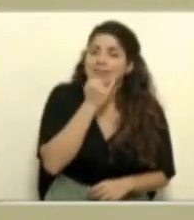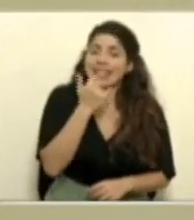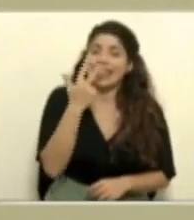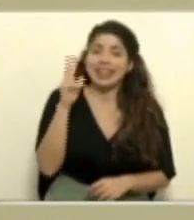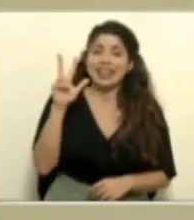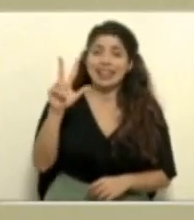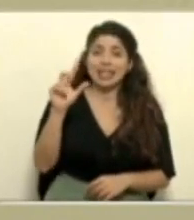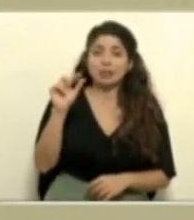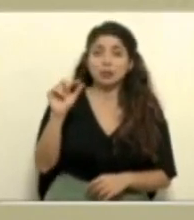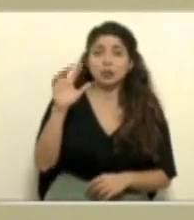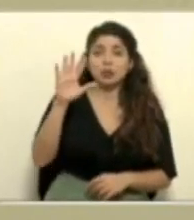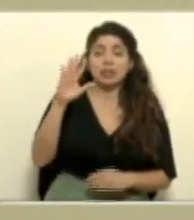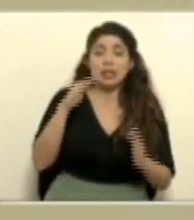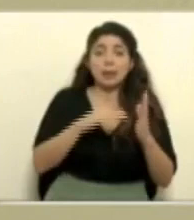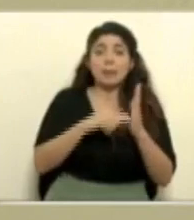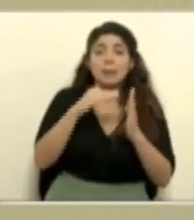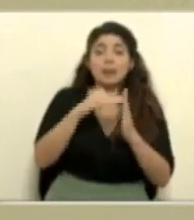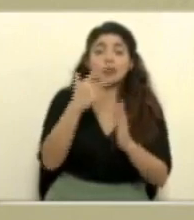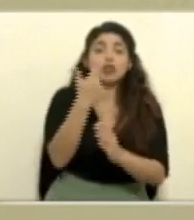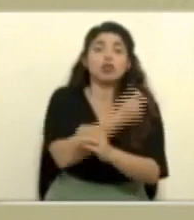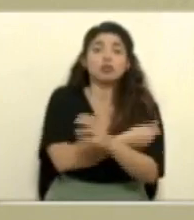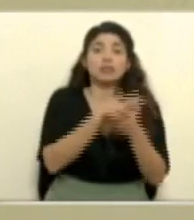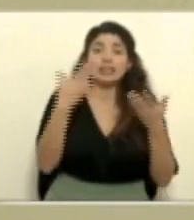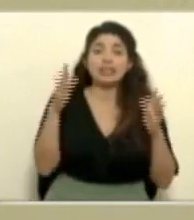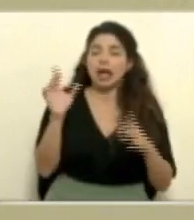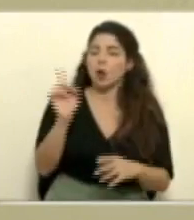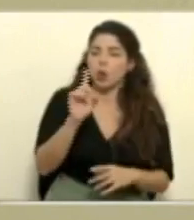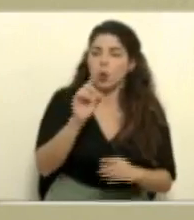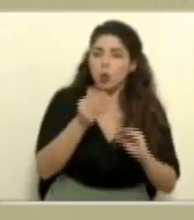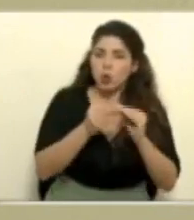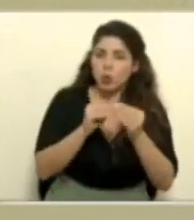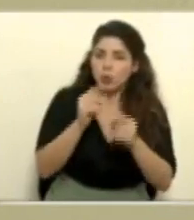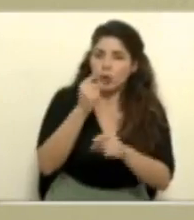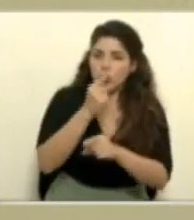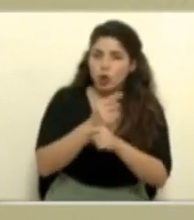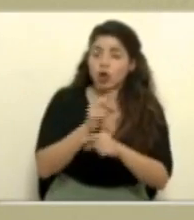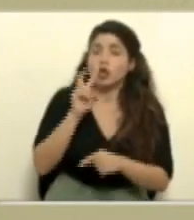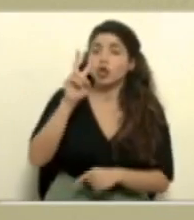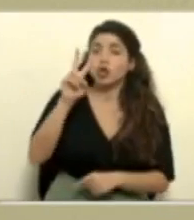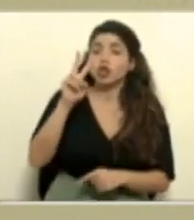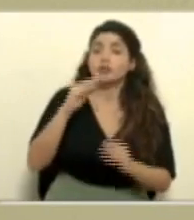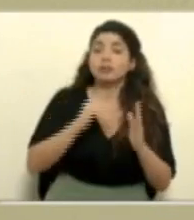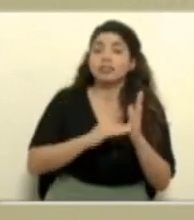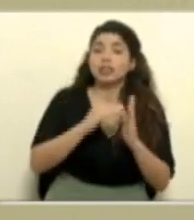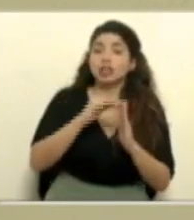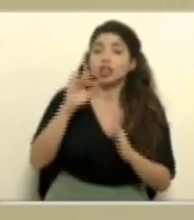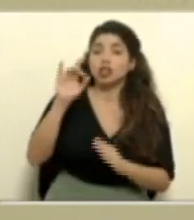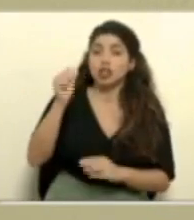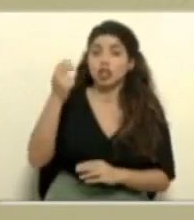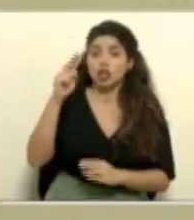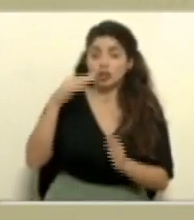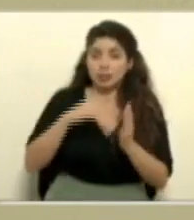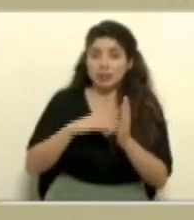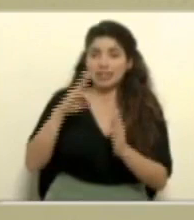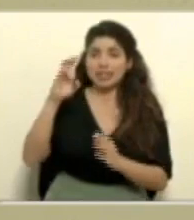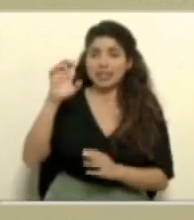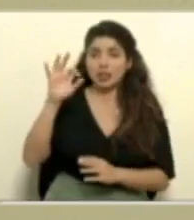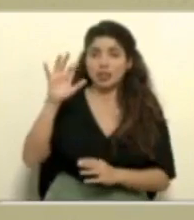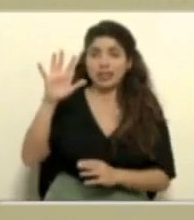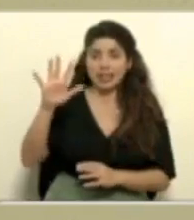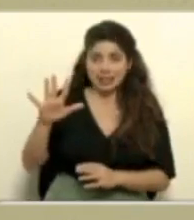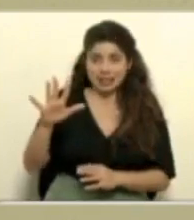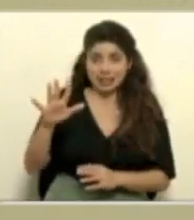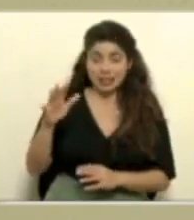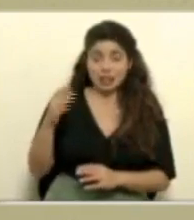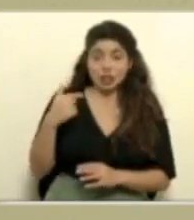3.5 millones de dosis aplicadas y no, el dato correcto justamente es de 2.812.795. Los